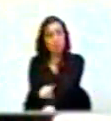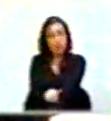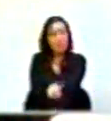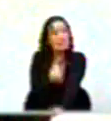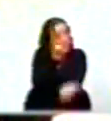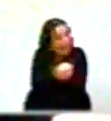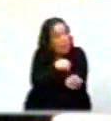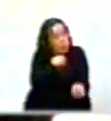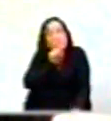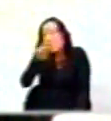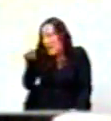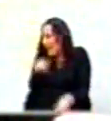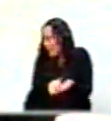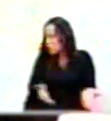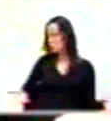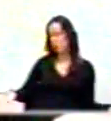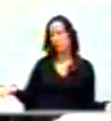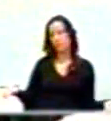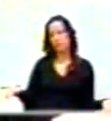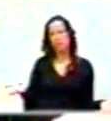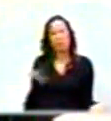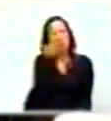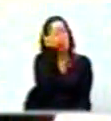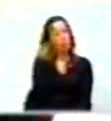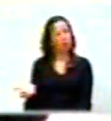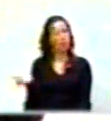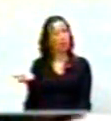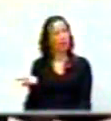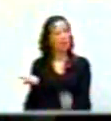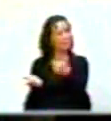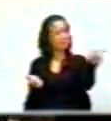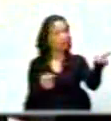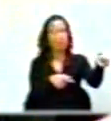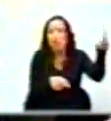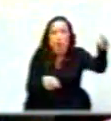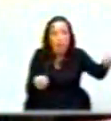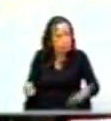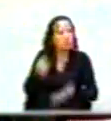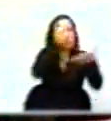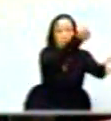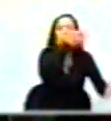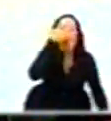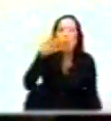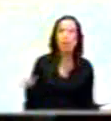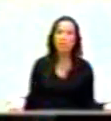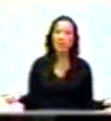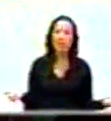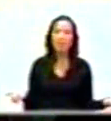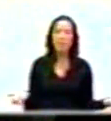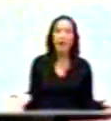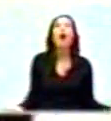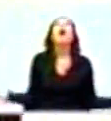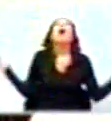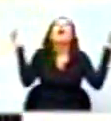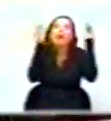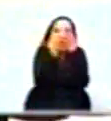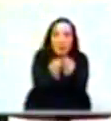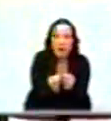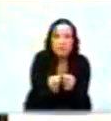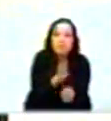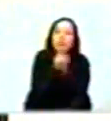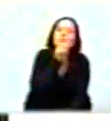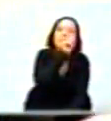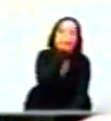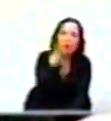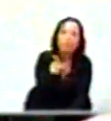que preguntamos, ministro. ¿Por qué se le entrega a quienes no necesitan? Pero además quiero preguntar el caso,